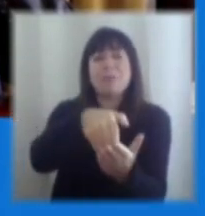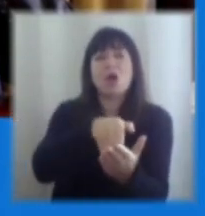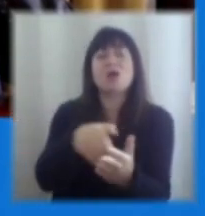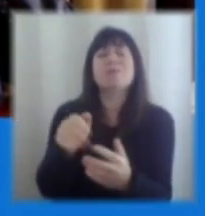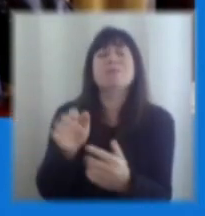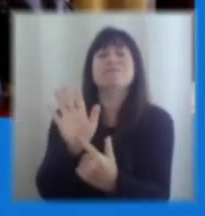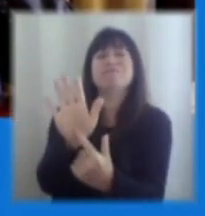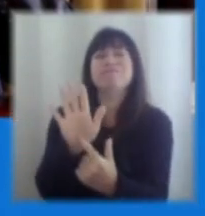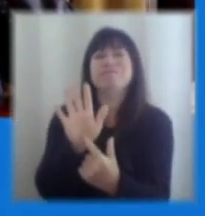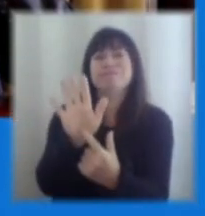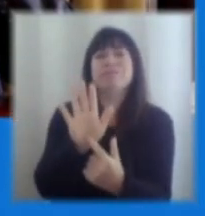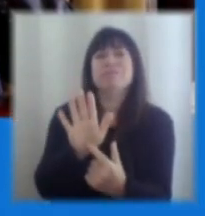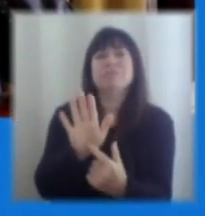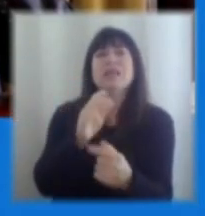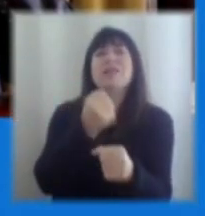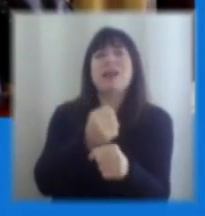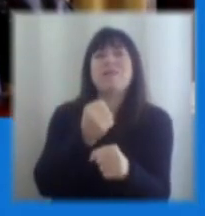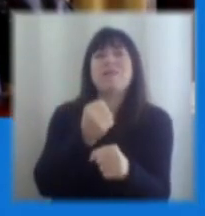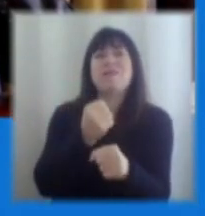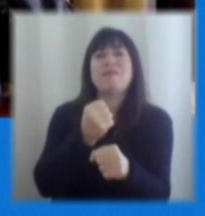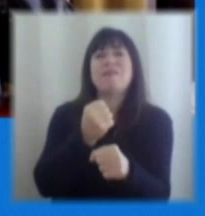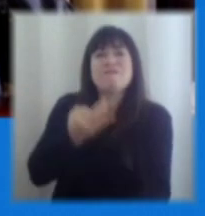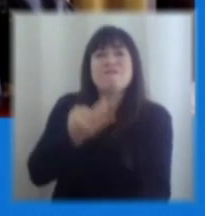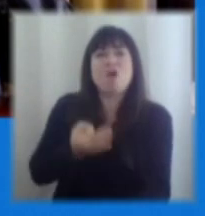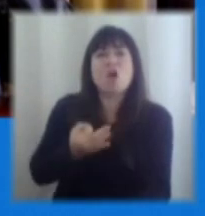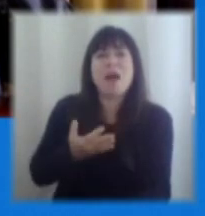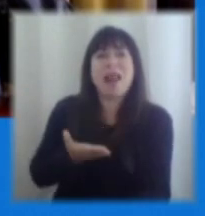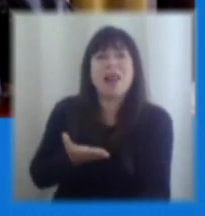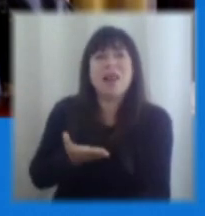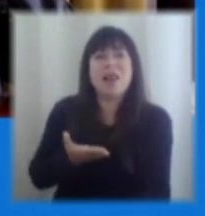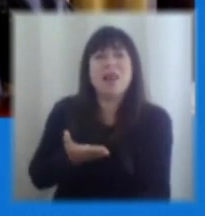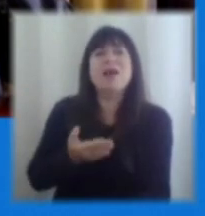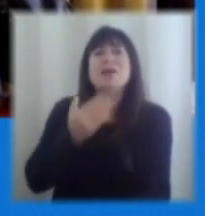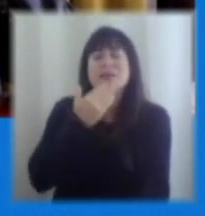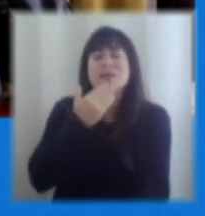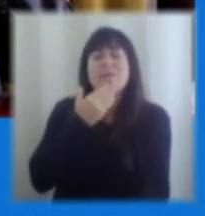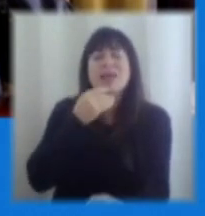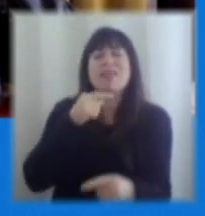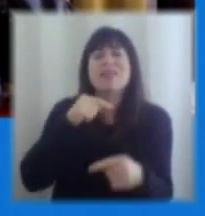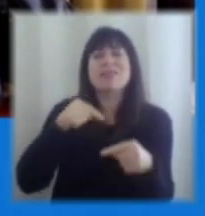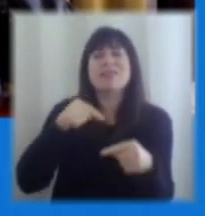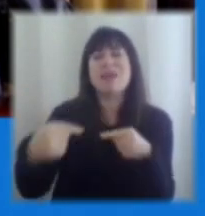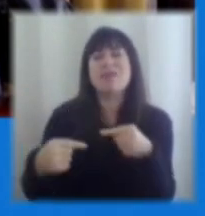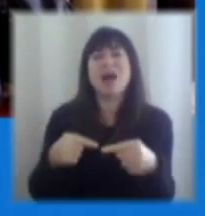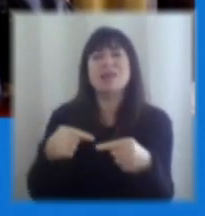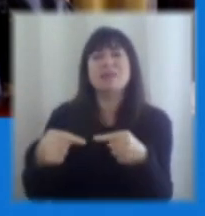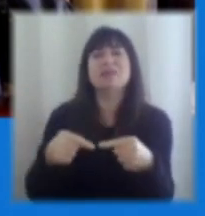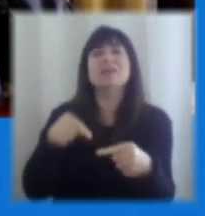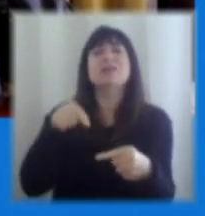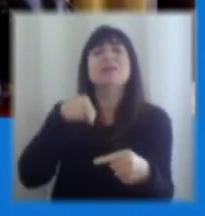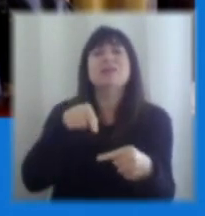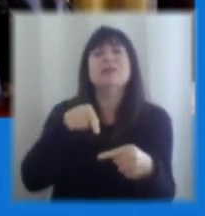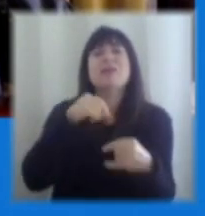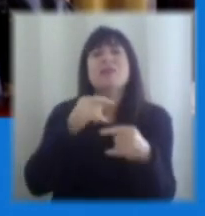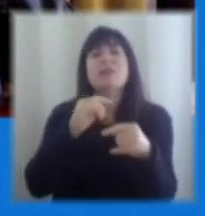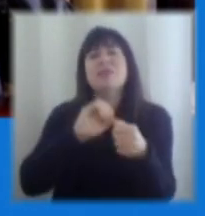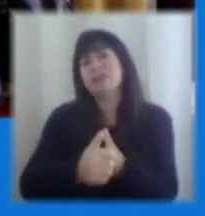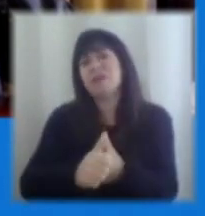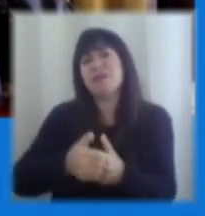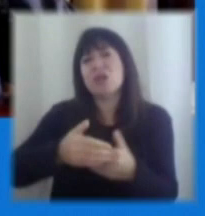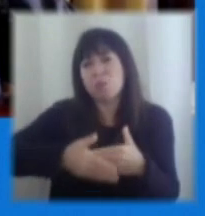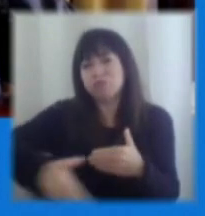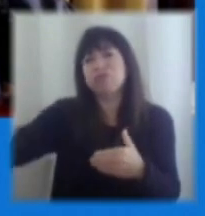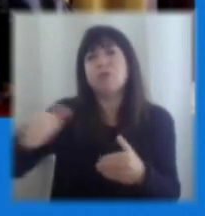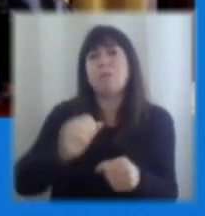informal, así como también debates de largo plazo, como es el desafío de la productividad. En este